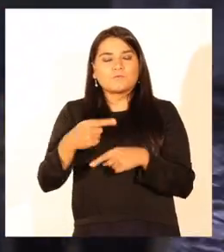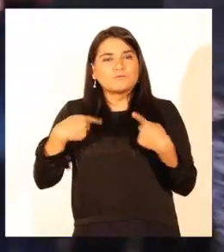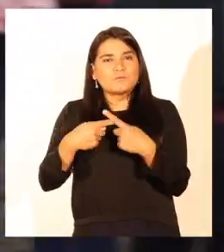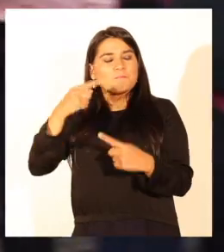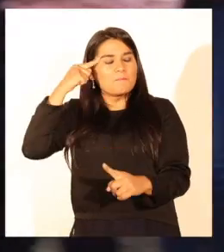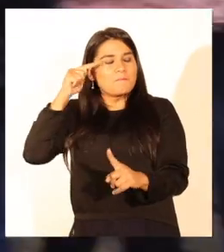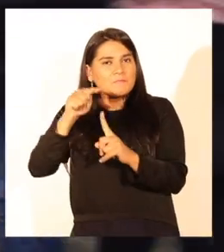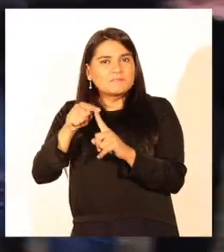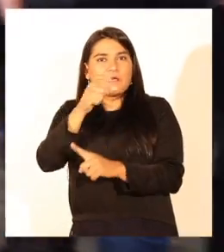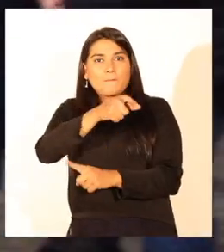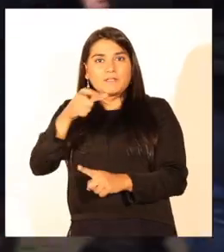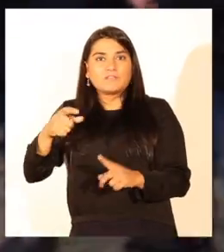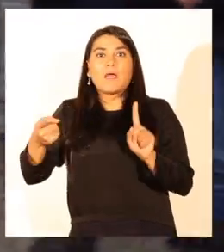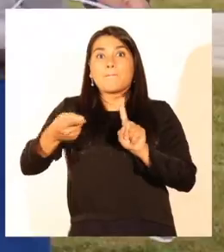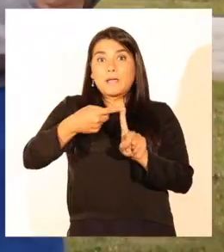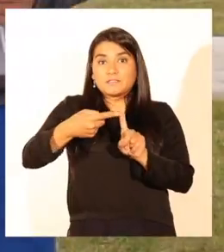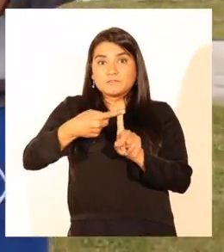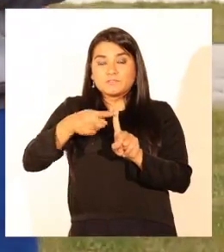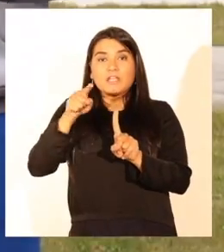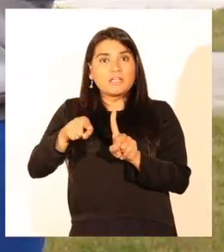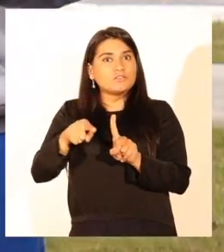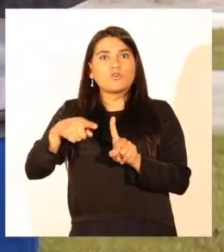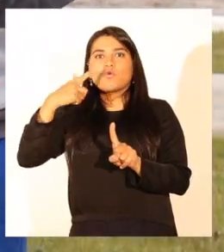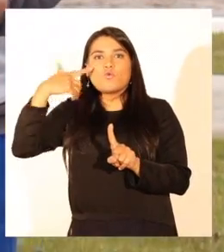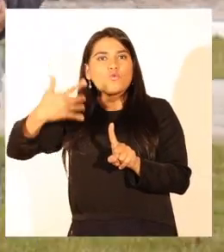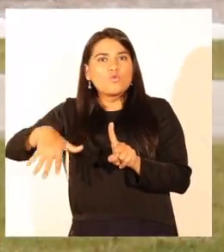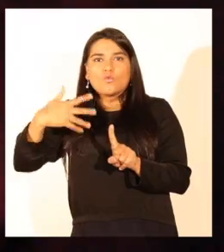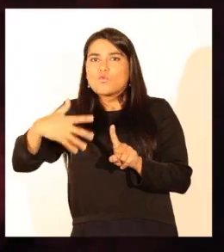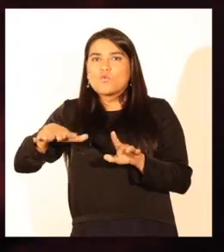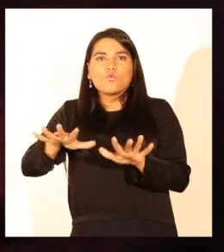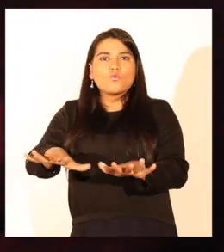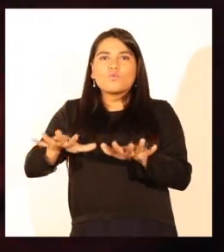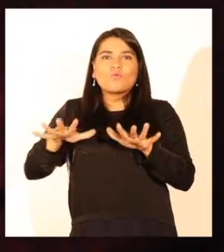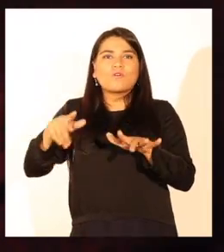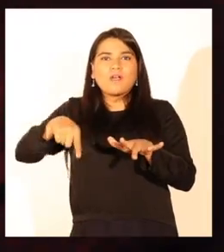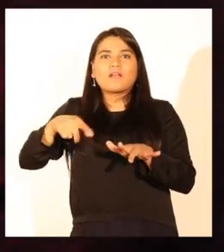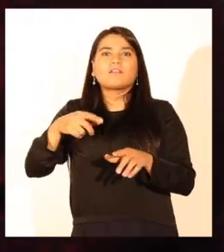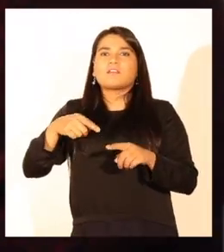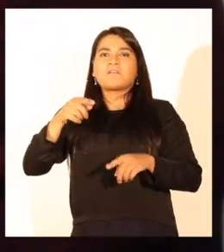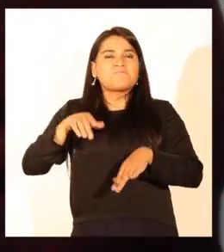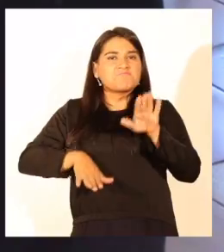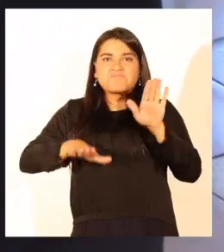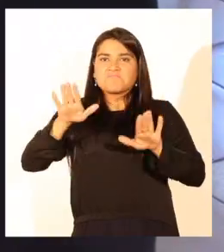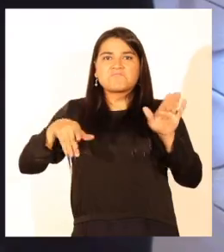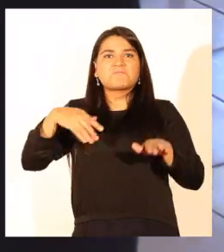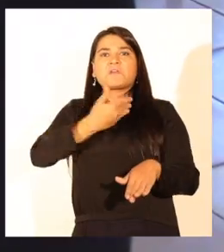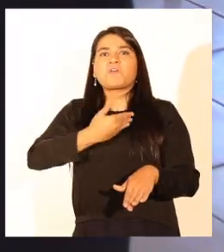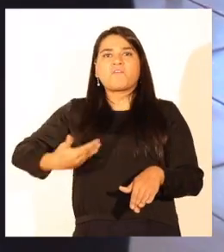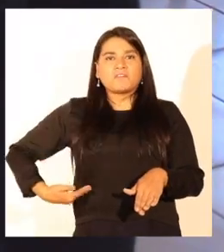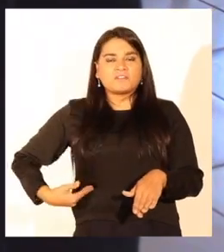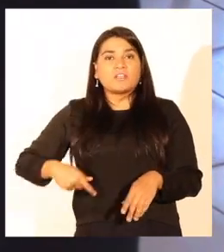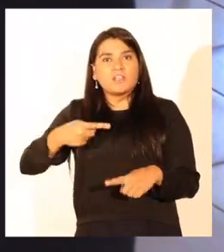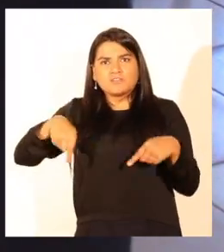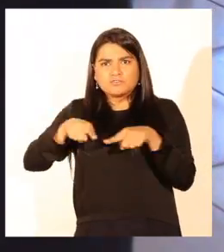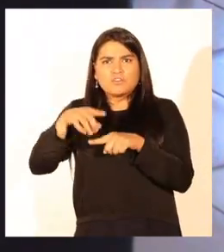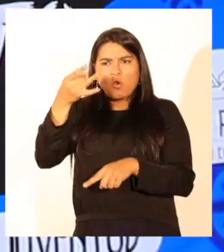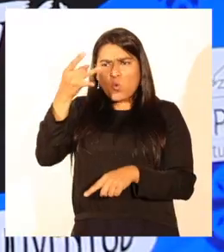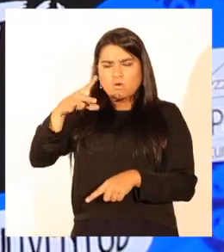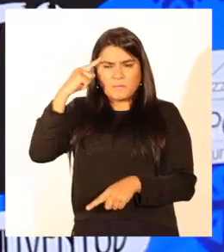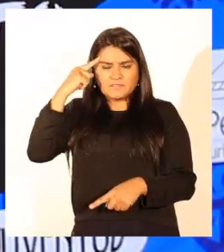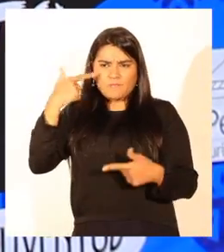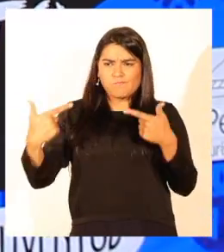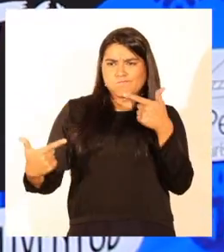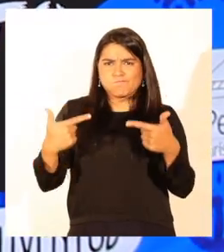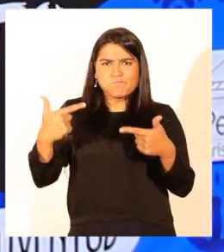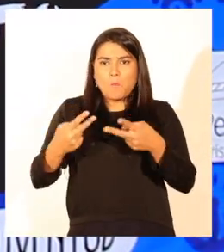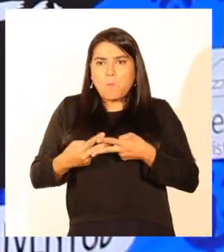de que la participación ciudadana es uno de los elementos más relevantes y potentes de la democracia actual. Y no solo se trata de ampliar el